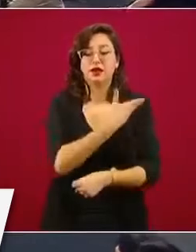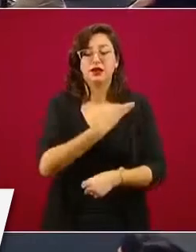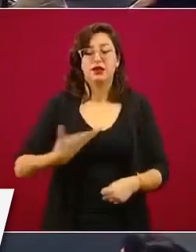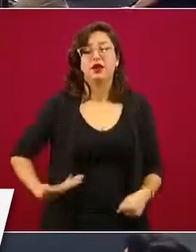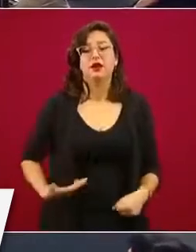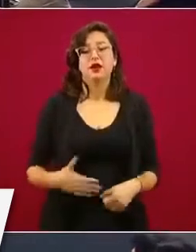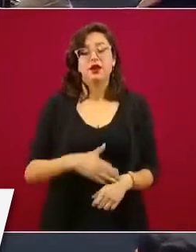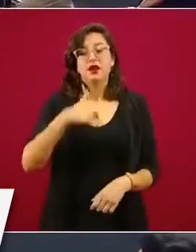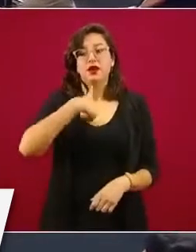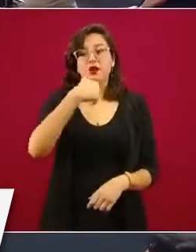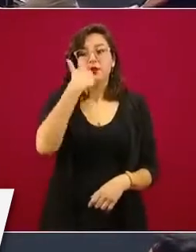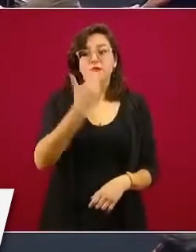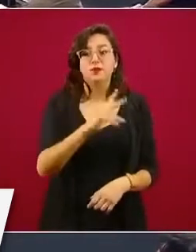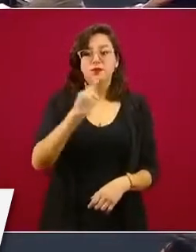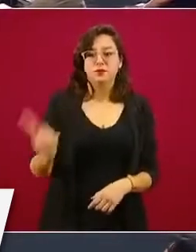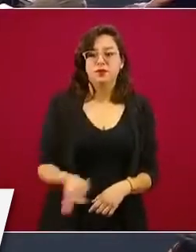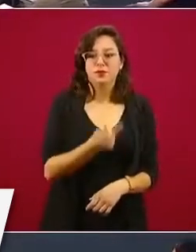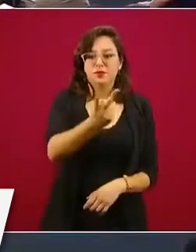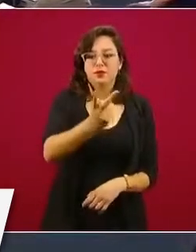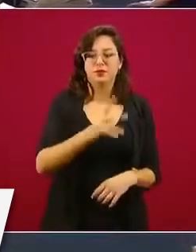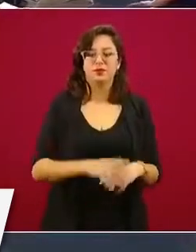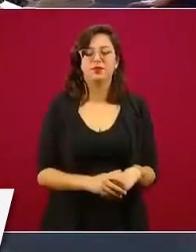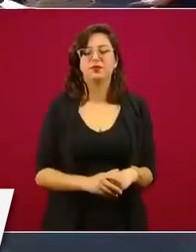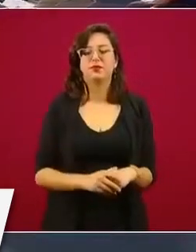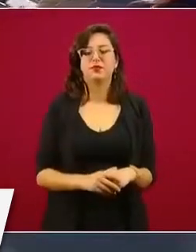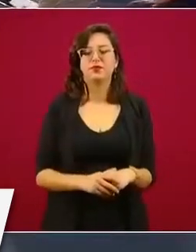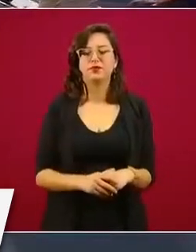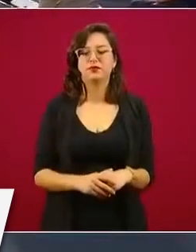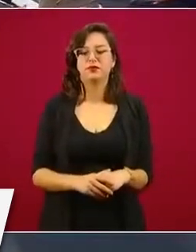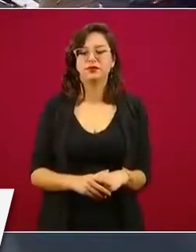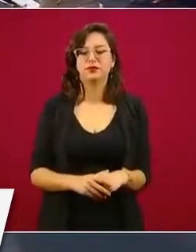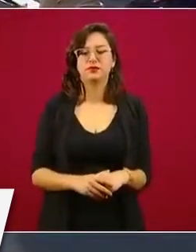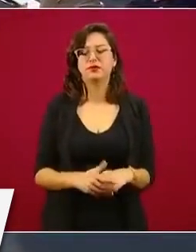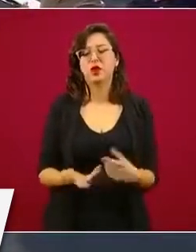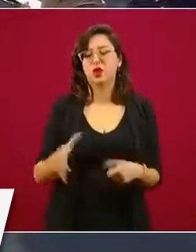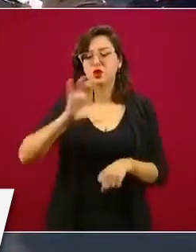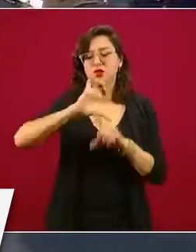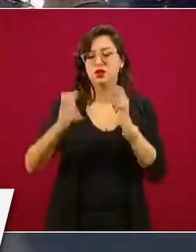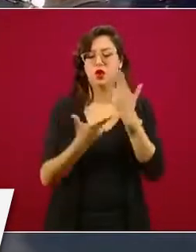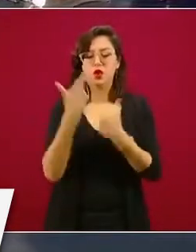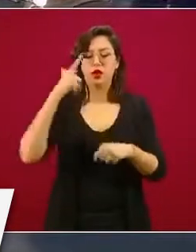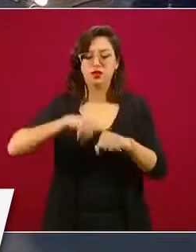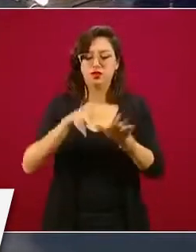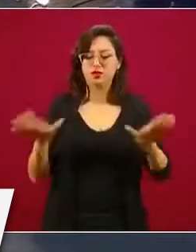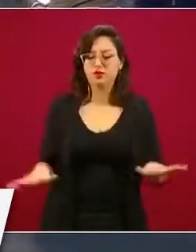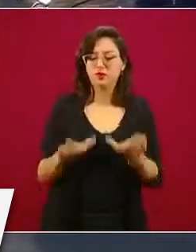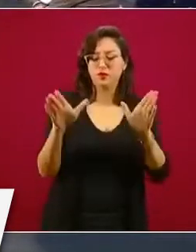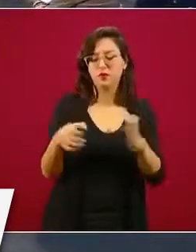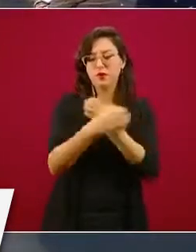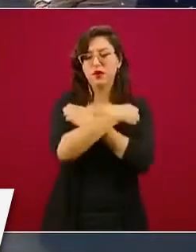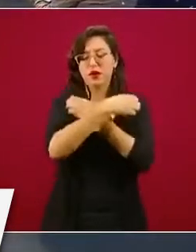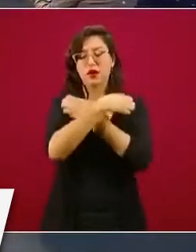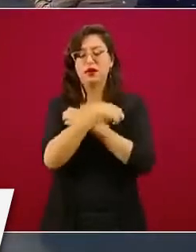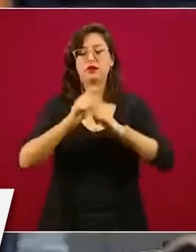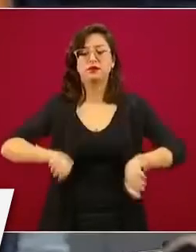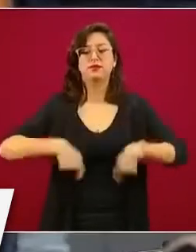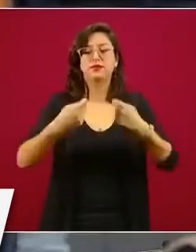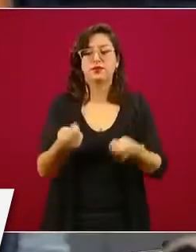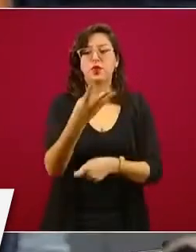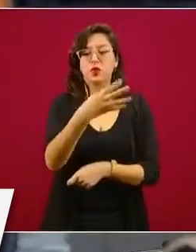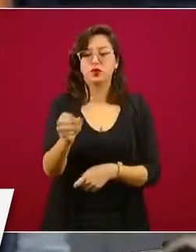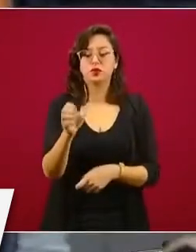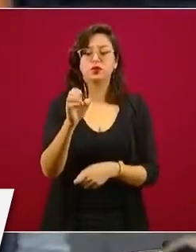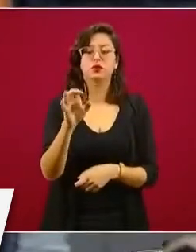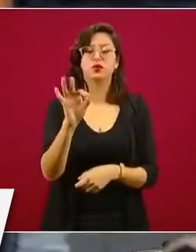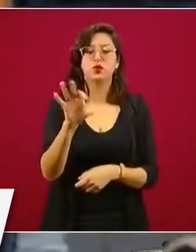Yo quería preguntarle, el Consejo Nacional de Fomento Educativo entregó el año pasado 448